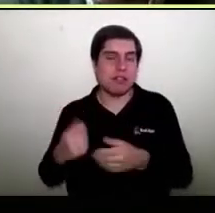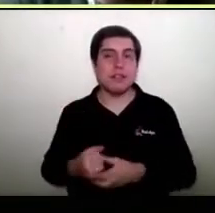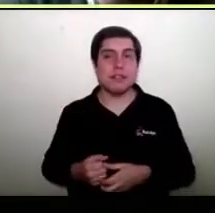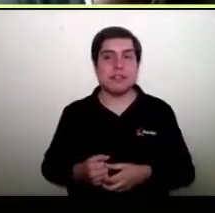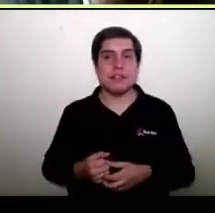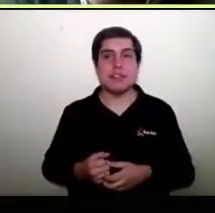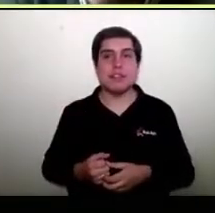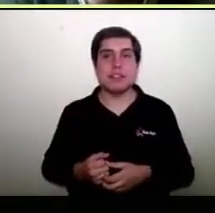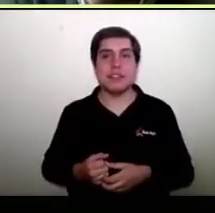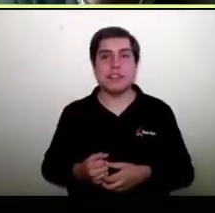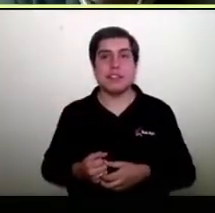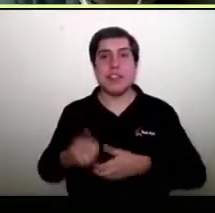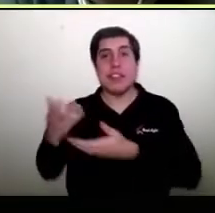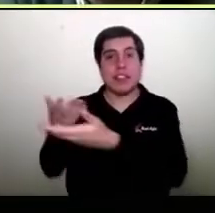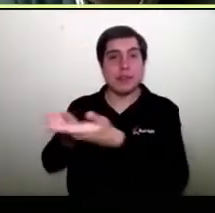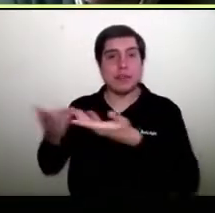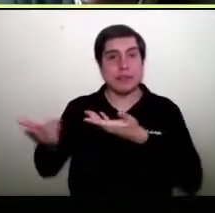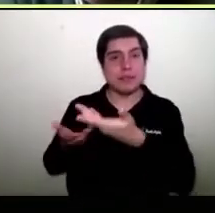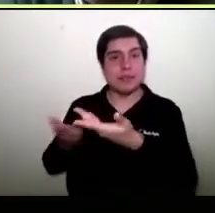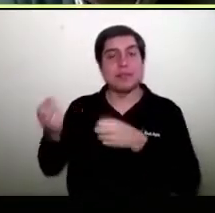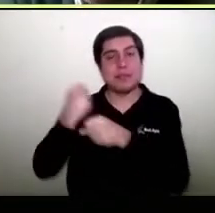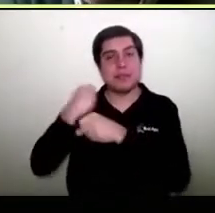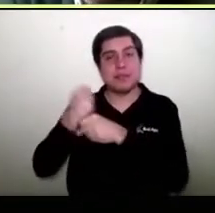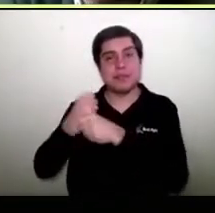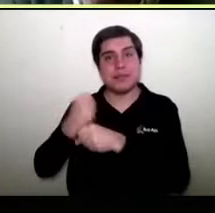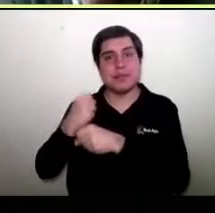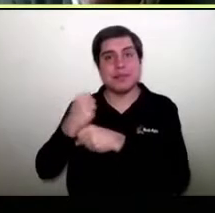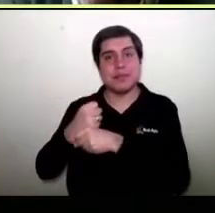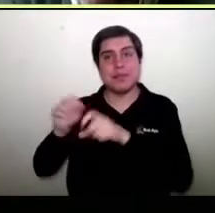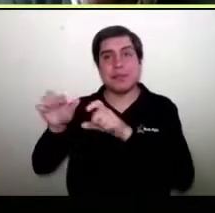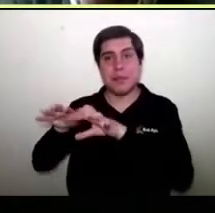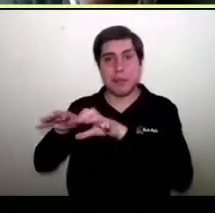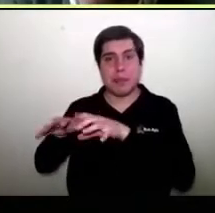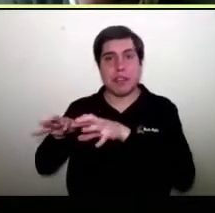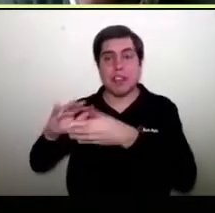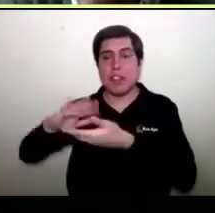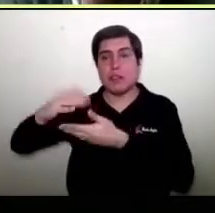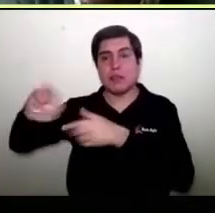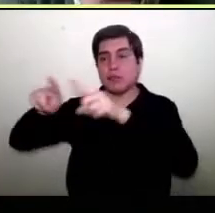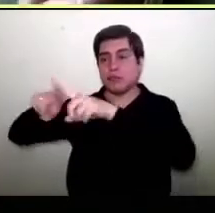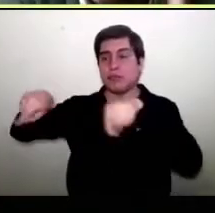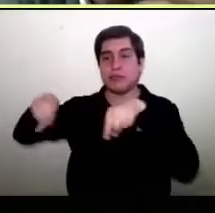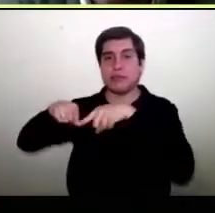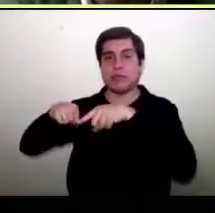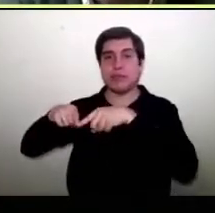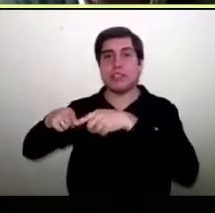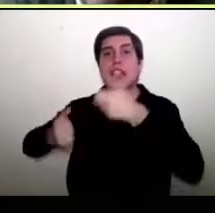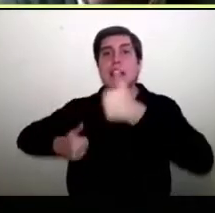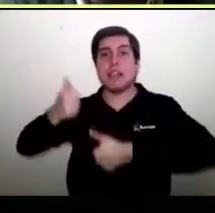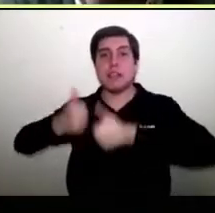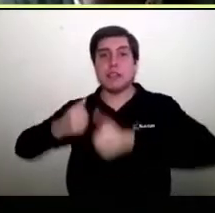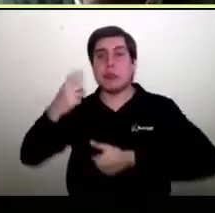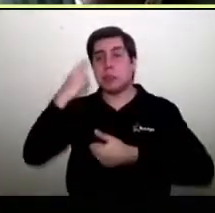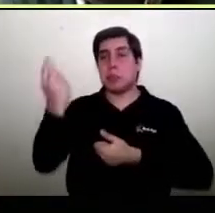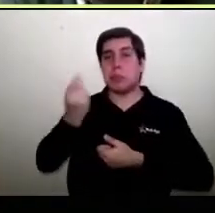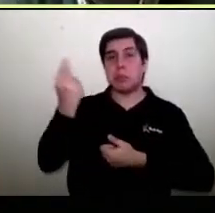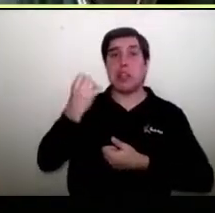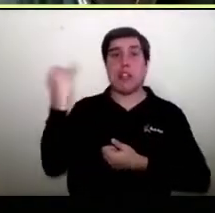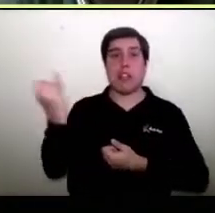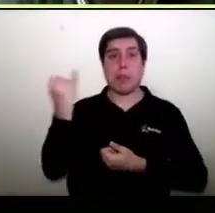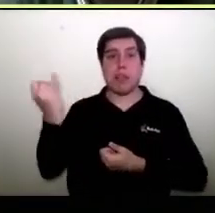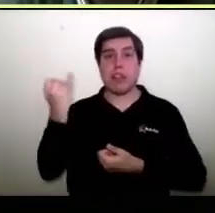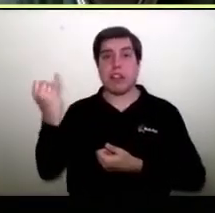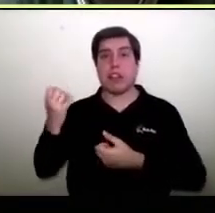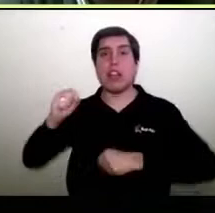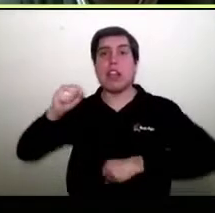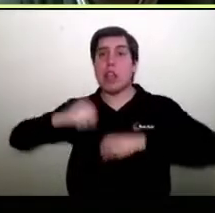lo que hace es trabajo cooperativo o trabajo en oficina. Es una forma de trabajar que permite al profesional independiente, a empresas, pymes, tener un